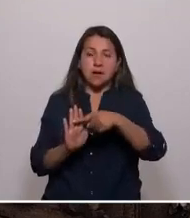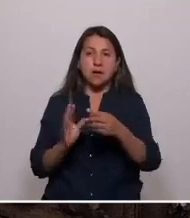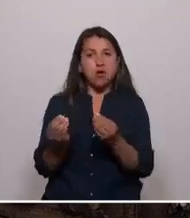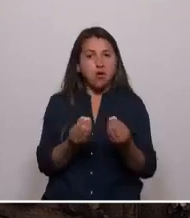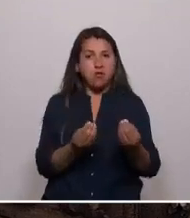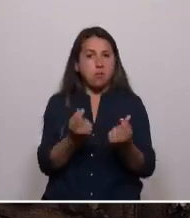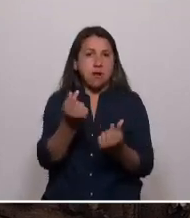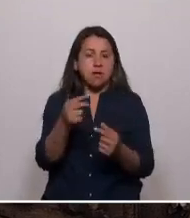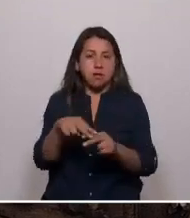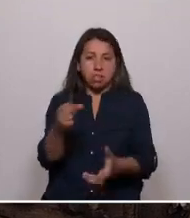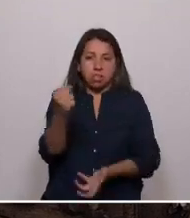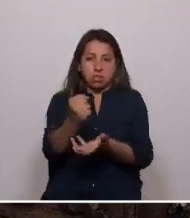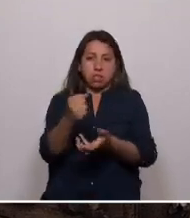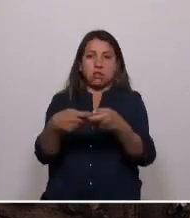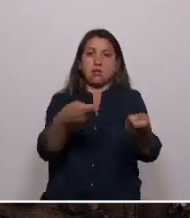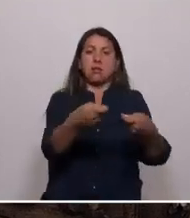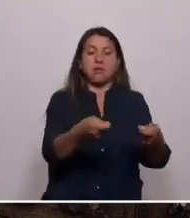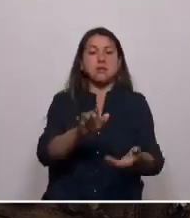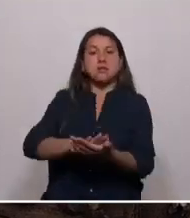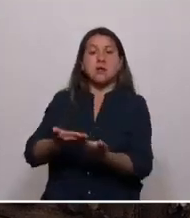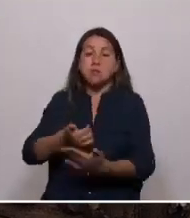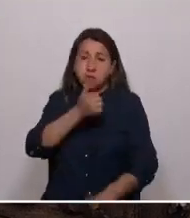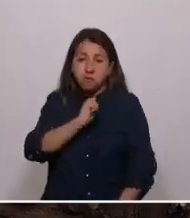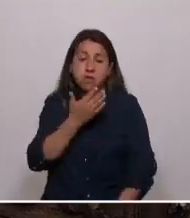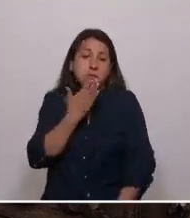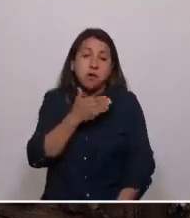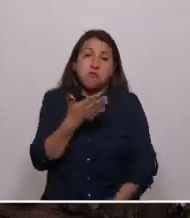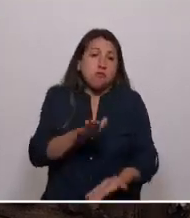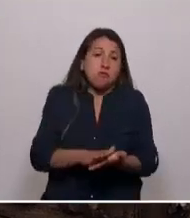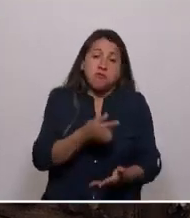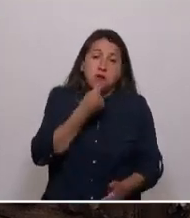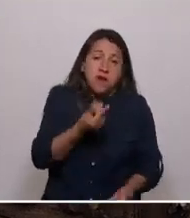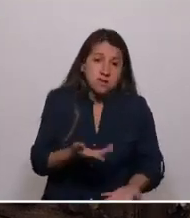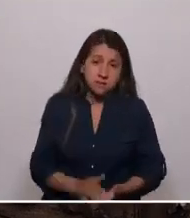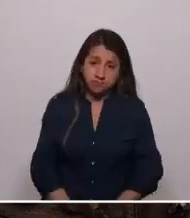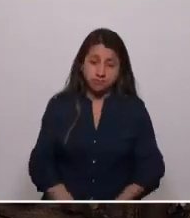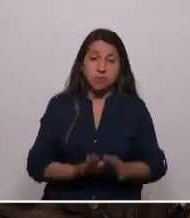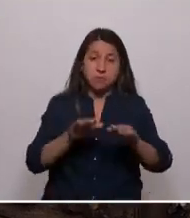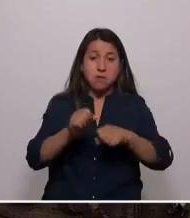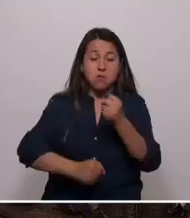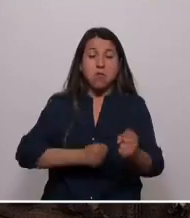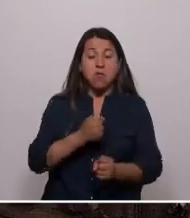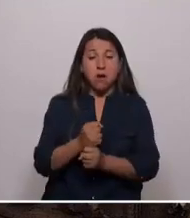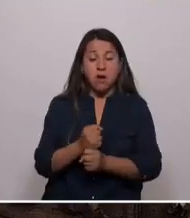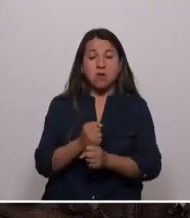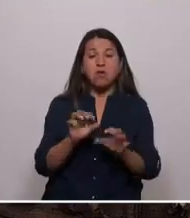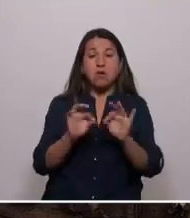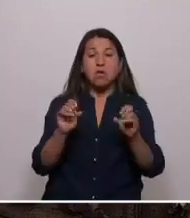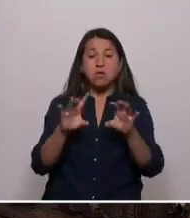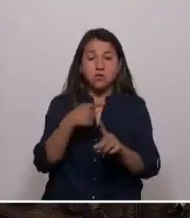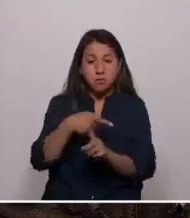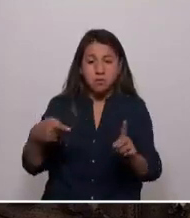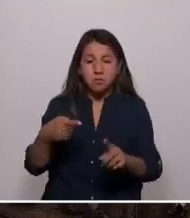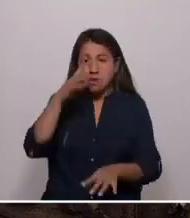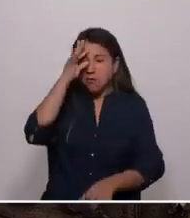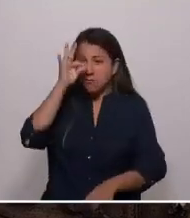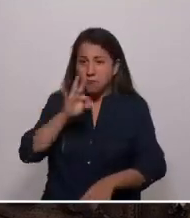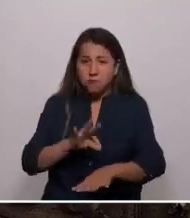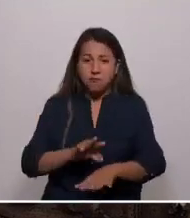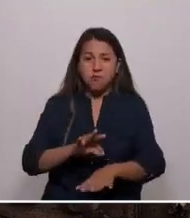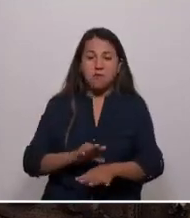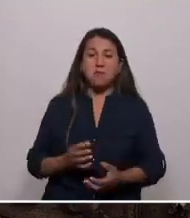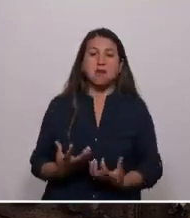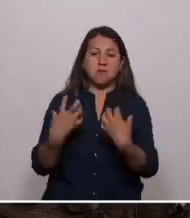plata no alcanza para ir a la salud privada. Es mucho más fácil morir. Ese mismo año deserté la educación media, porque enferma y con la